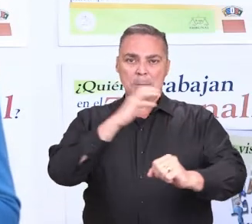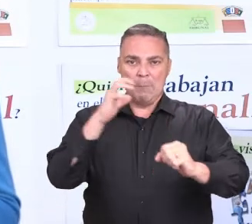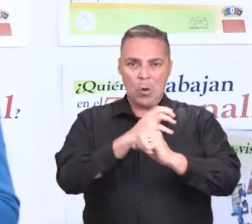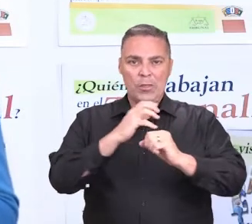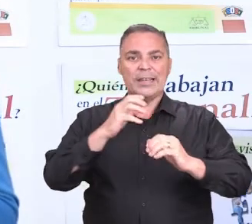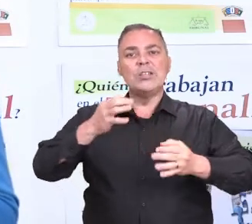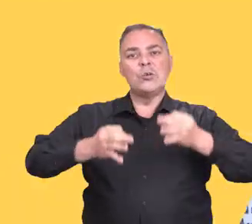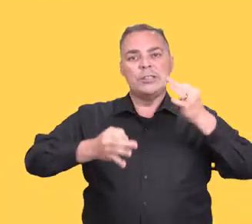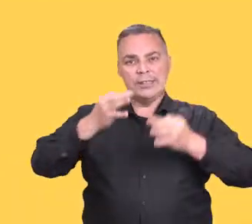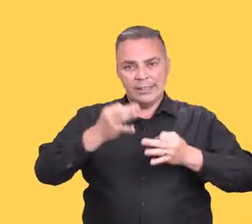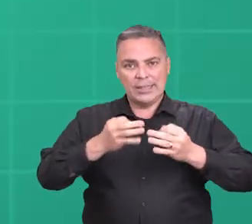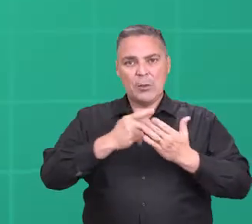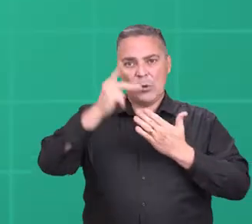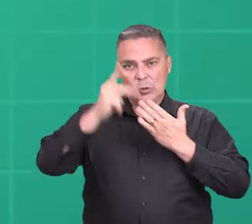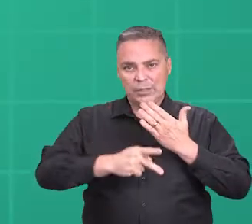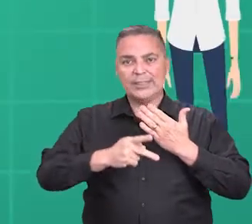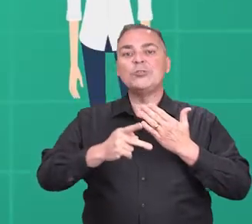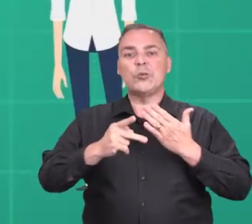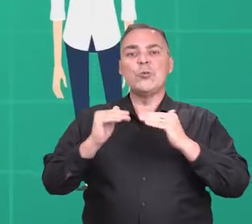para la Niñez.